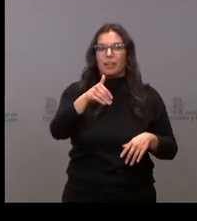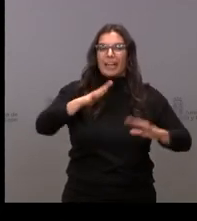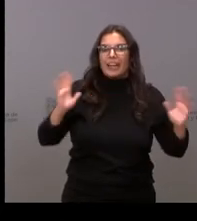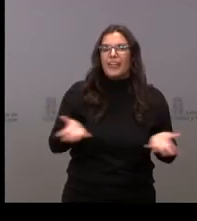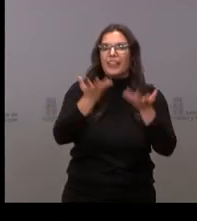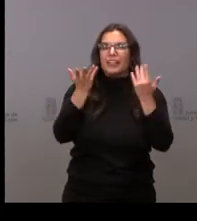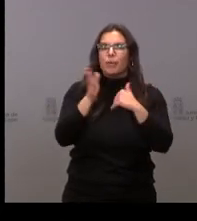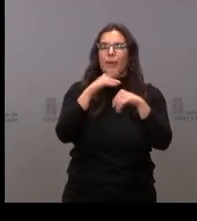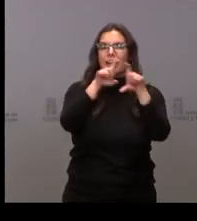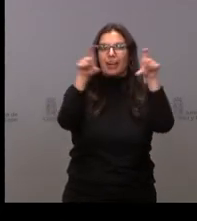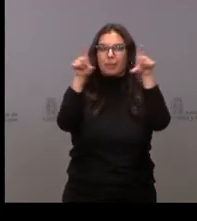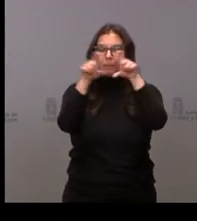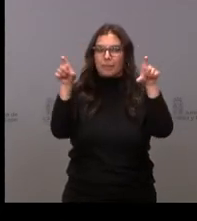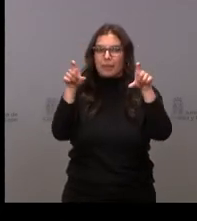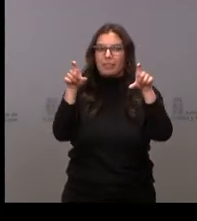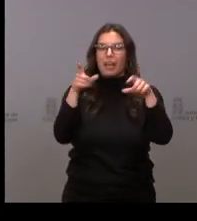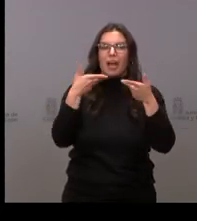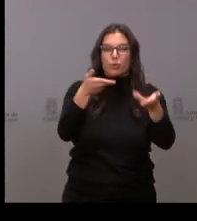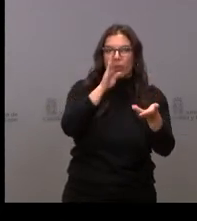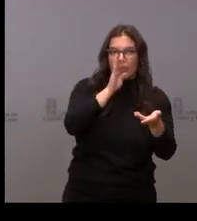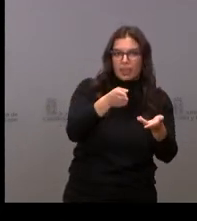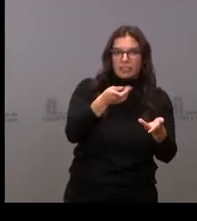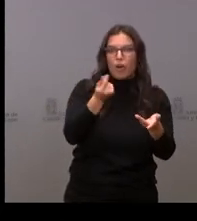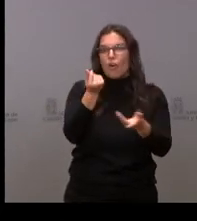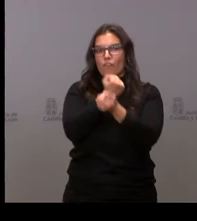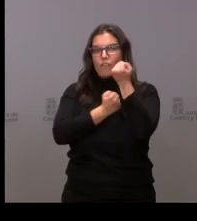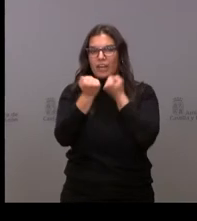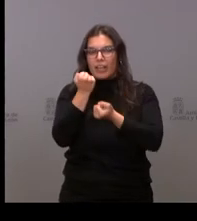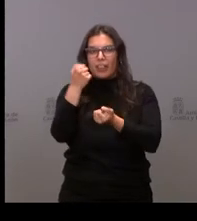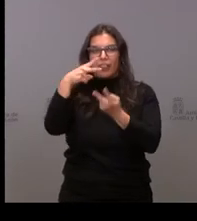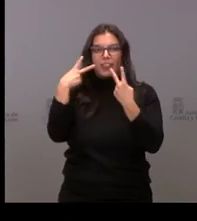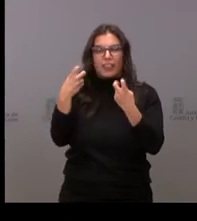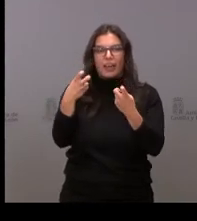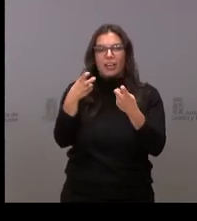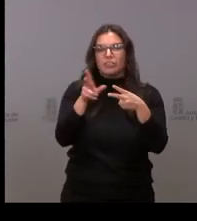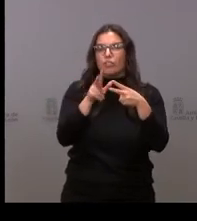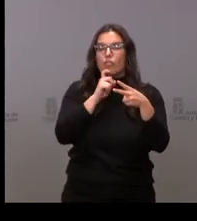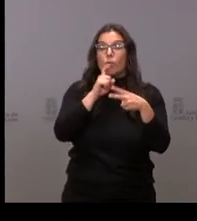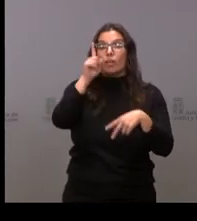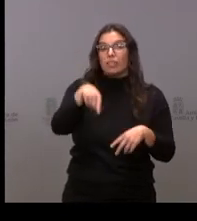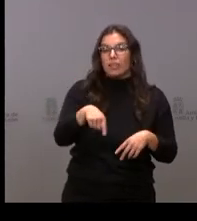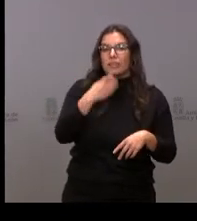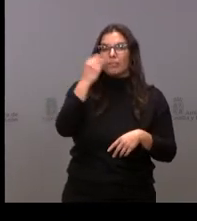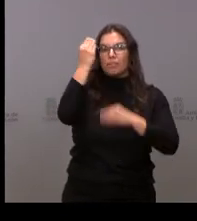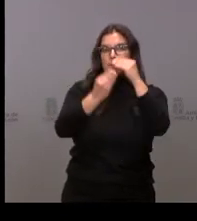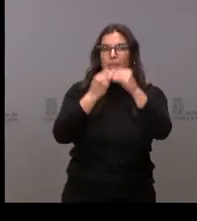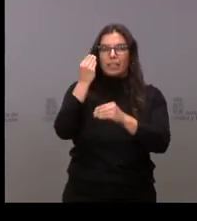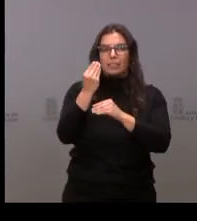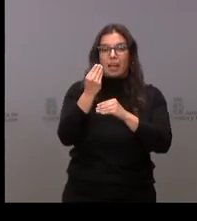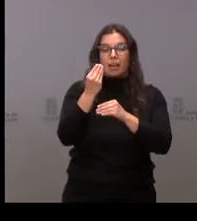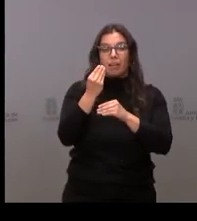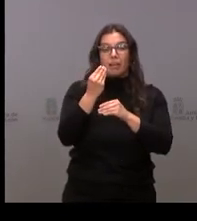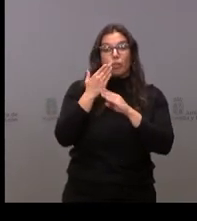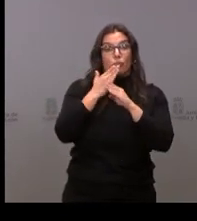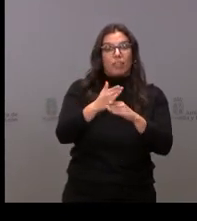empresas, tanto en ayudas directas como financieras y avales, y si consideran que es suficiente para detener la salida de empresas